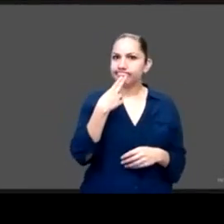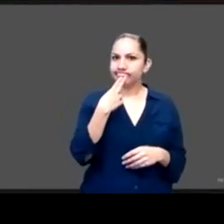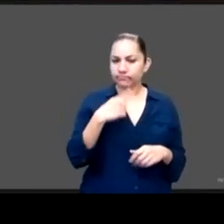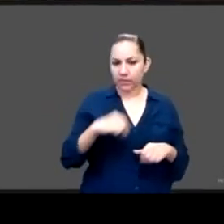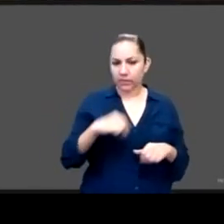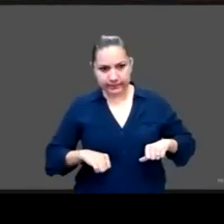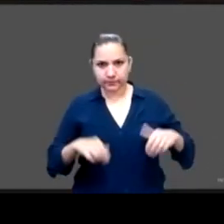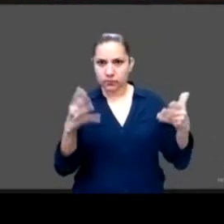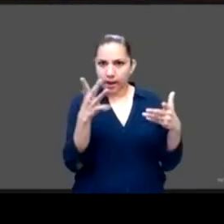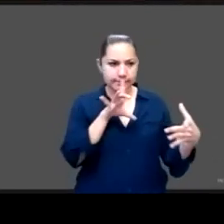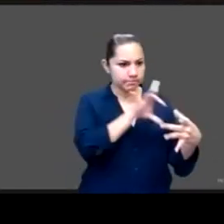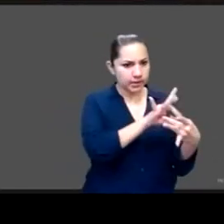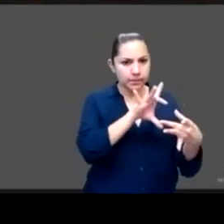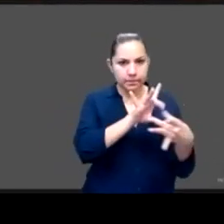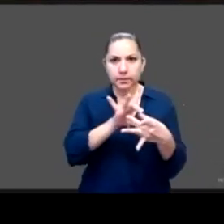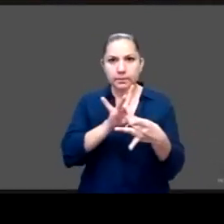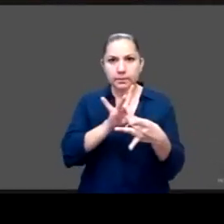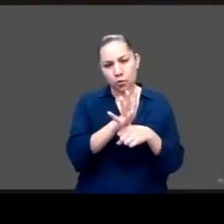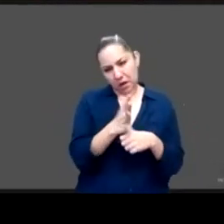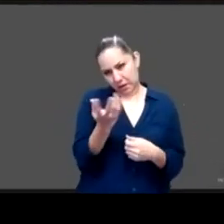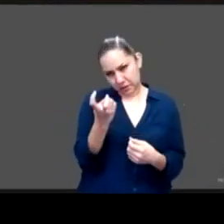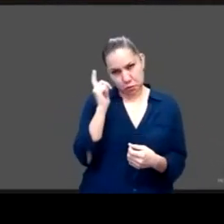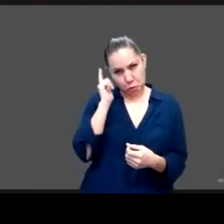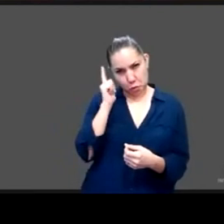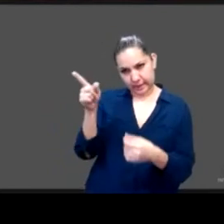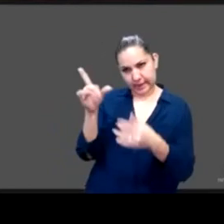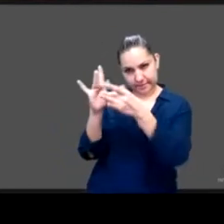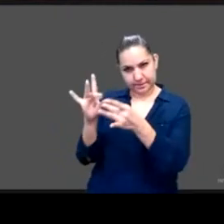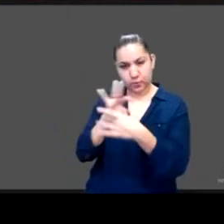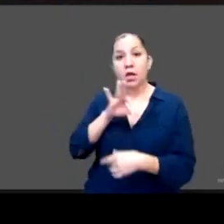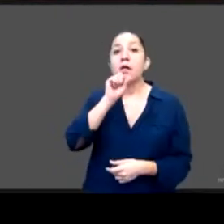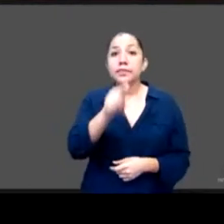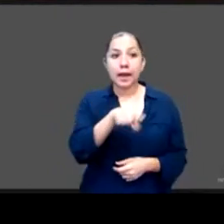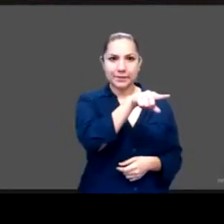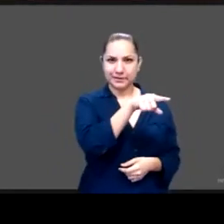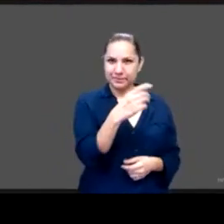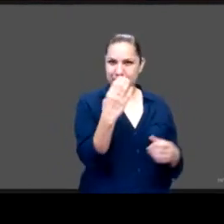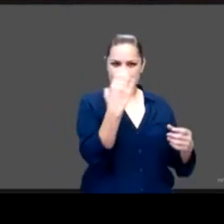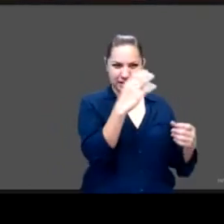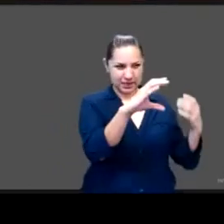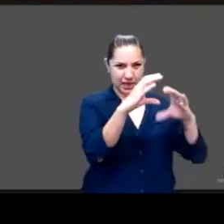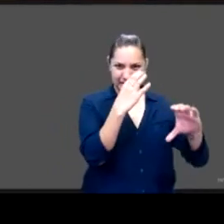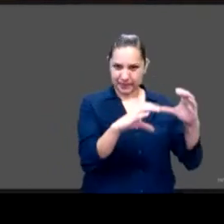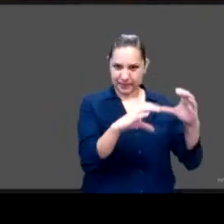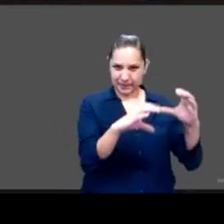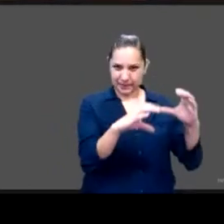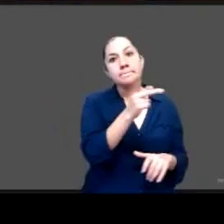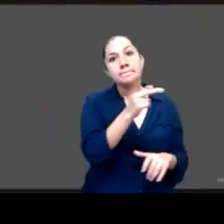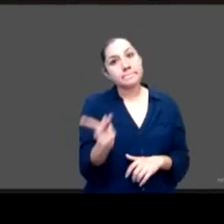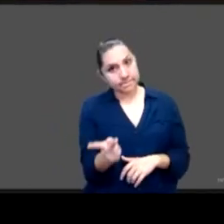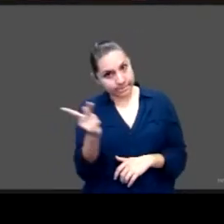pregunta que también está en el chat y que te queremos pedir es la importancia del papel de los hombres,